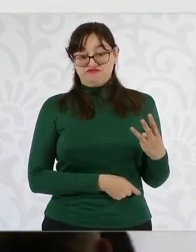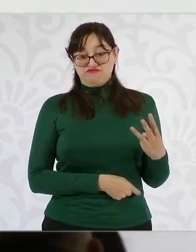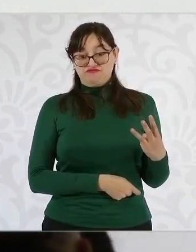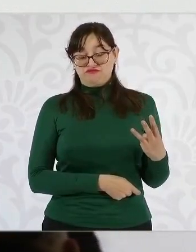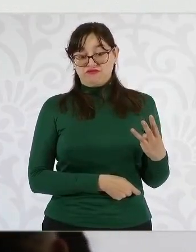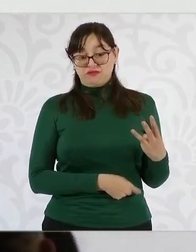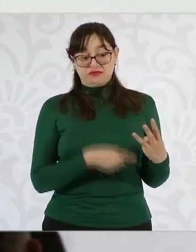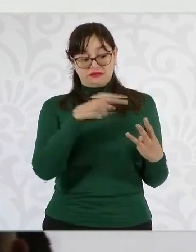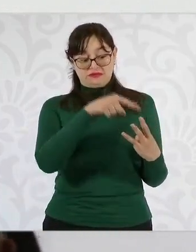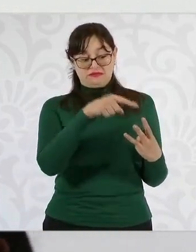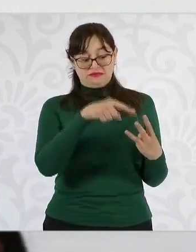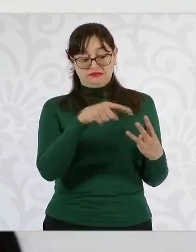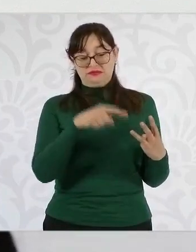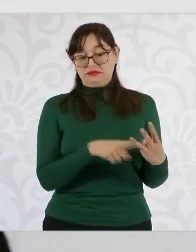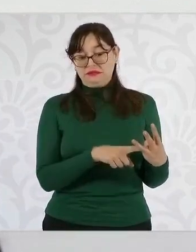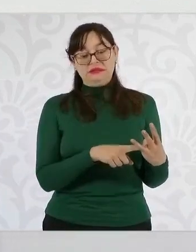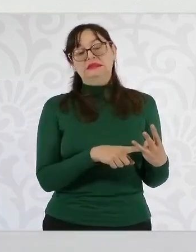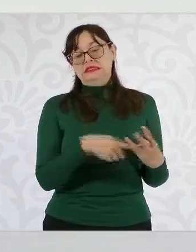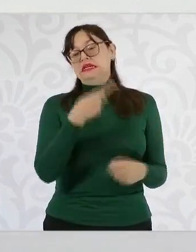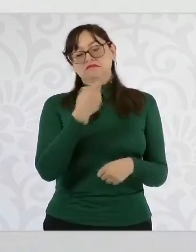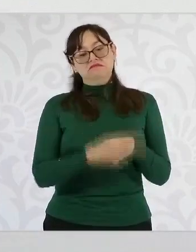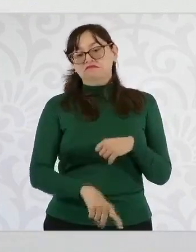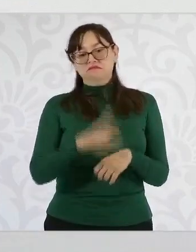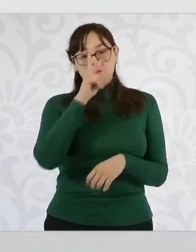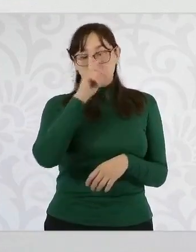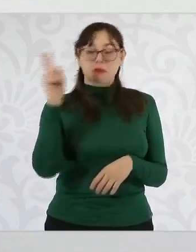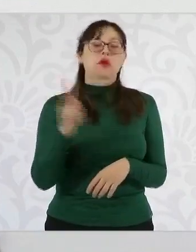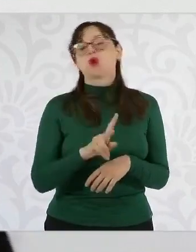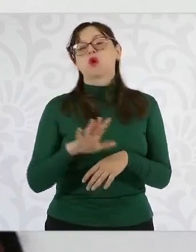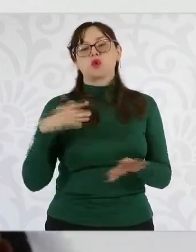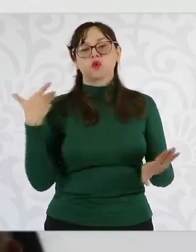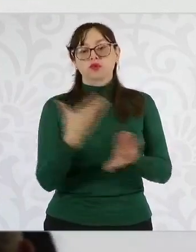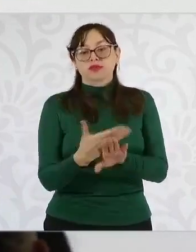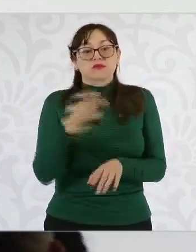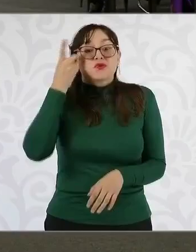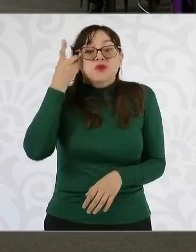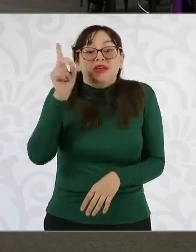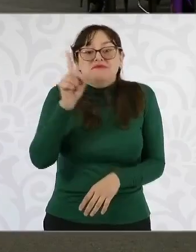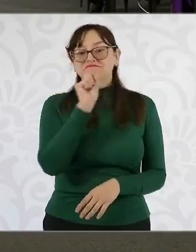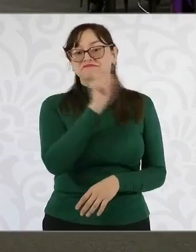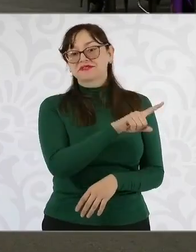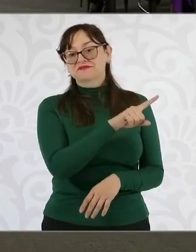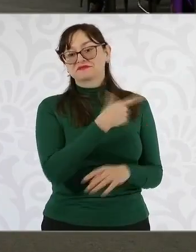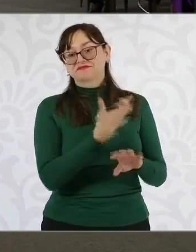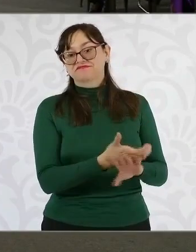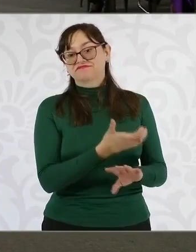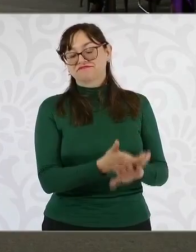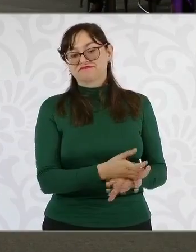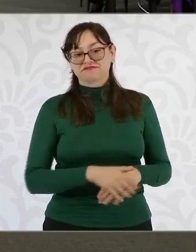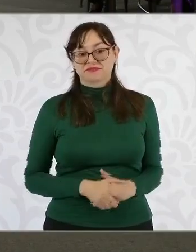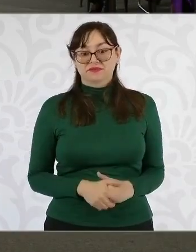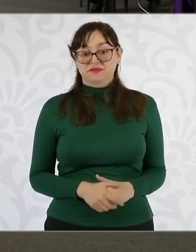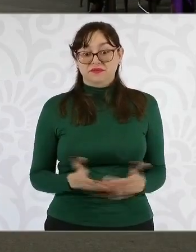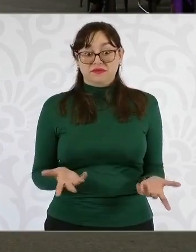son estos tres grandes grupos de los propios Estados Unidos. La siguiente, por favor. O